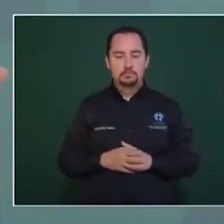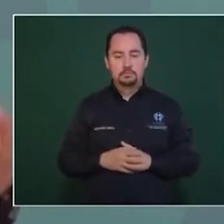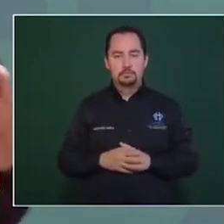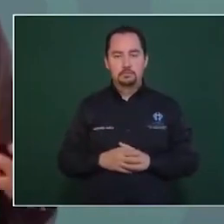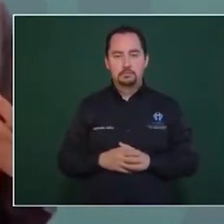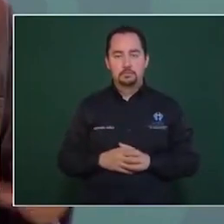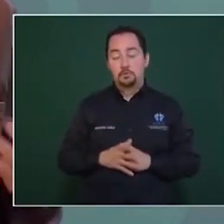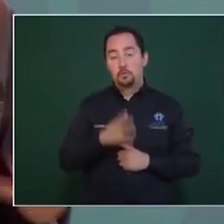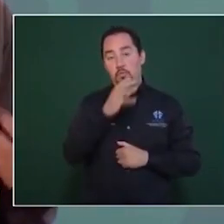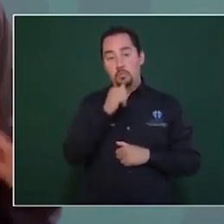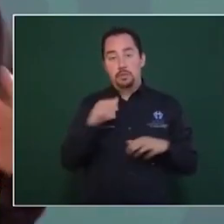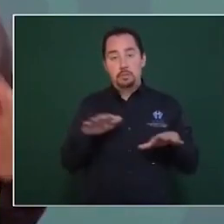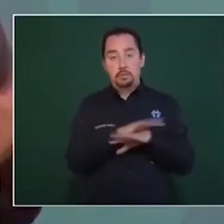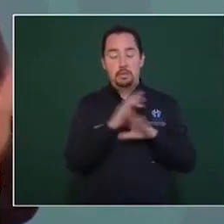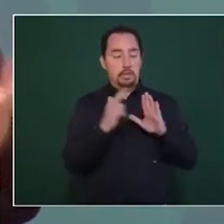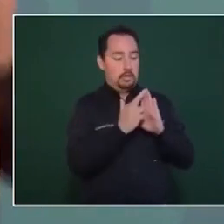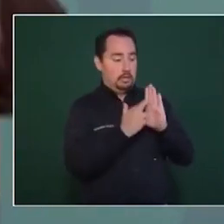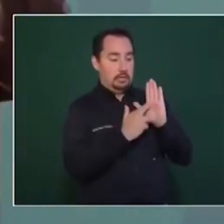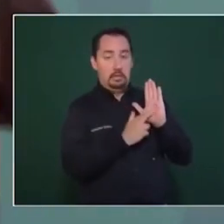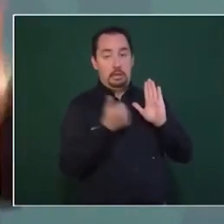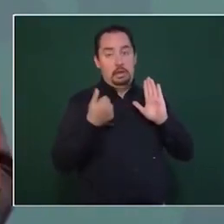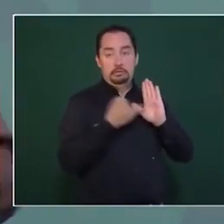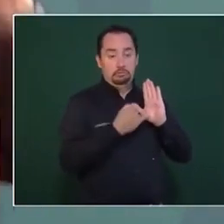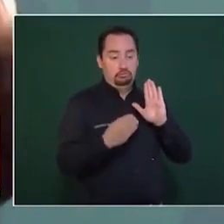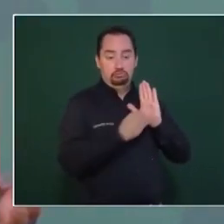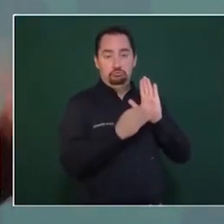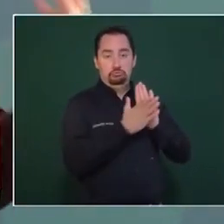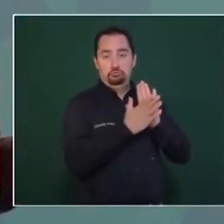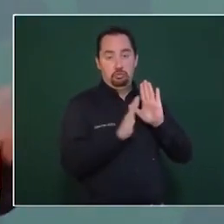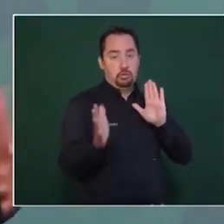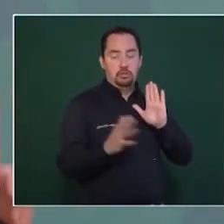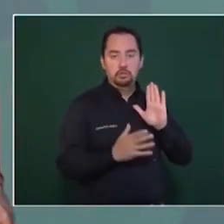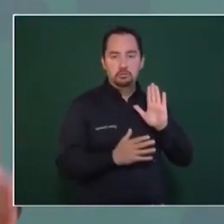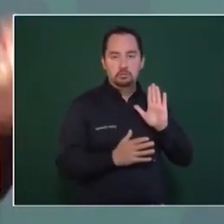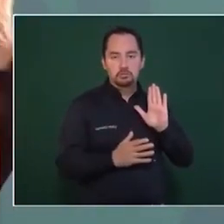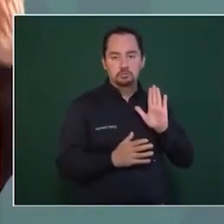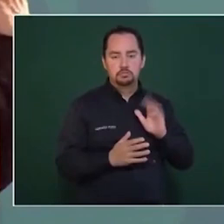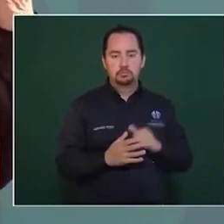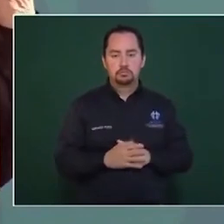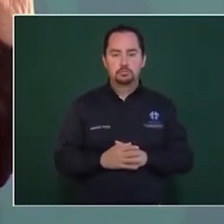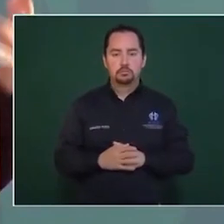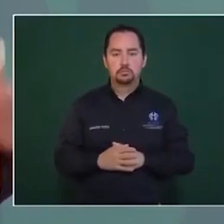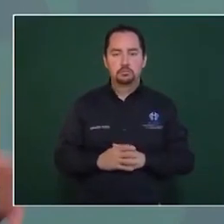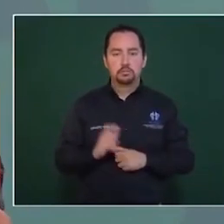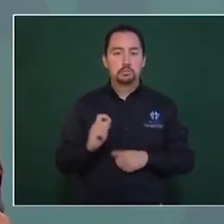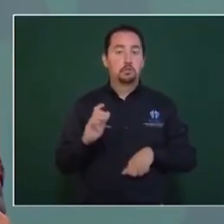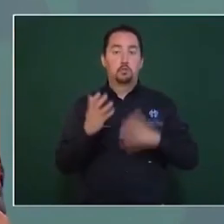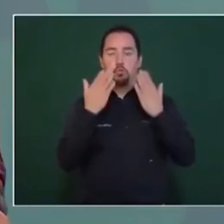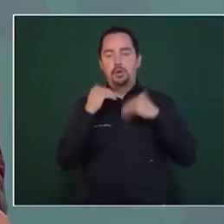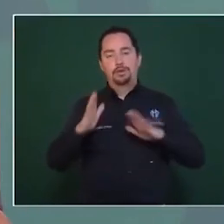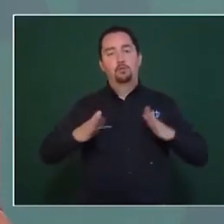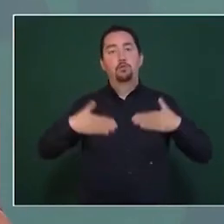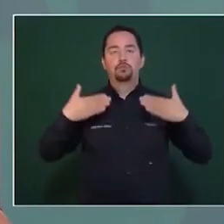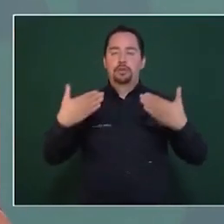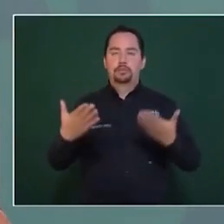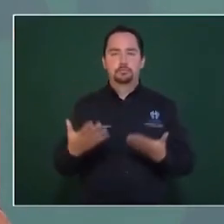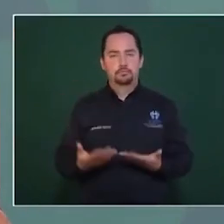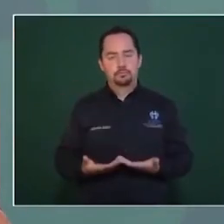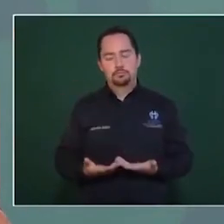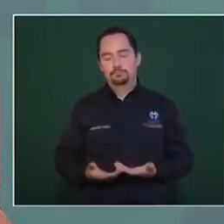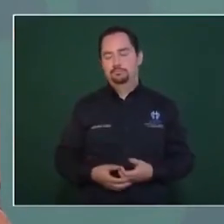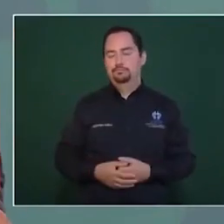haber un cambio de reglas, no puede haber un cambio de señal, porque entonces ya no hay confianza. Bueno, sí,